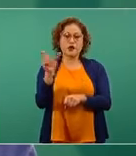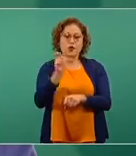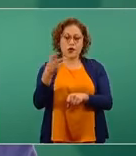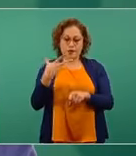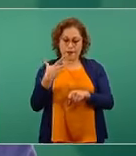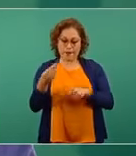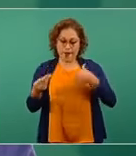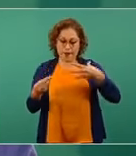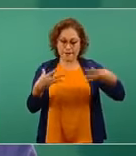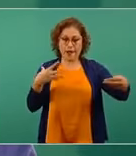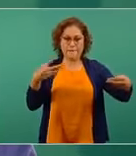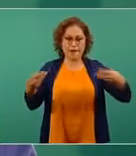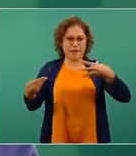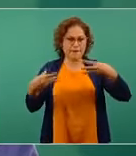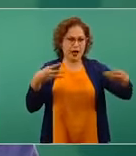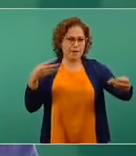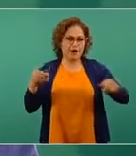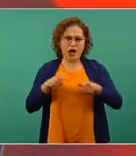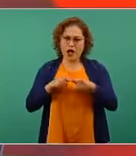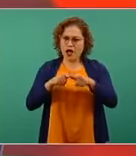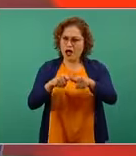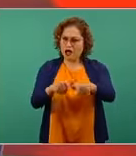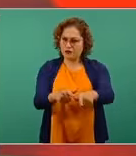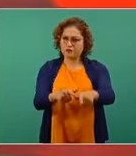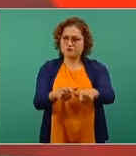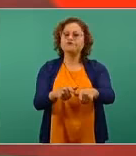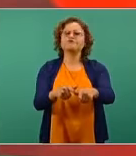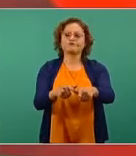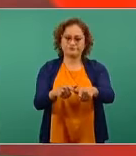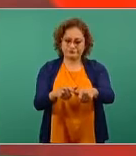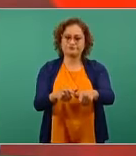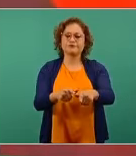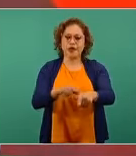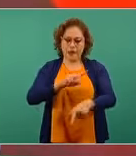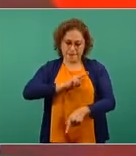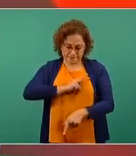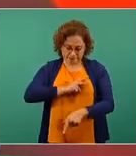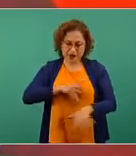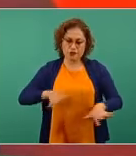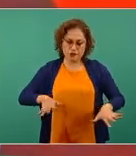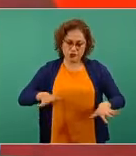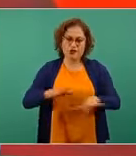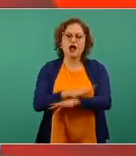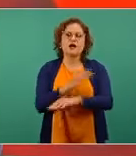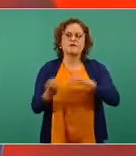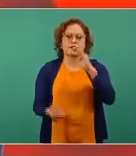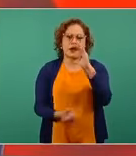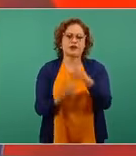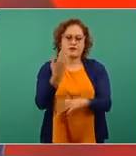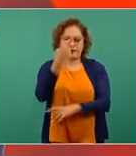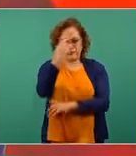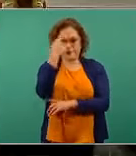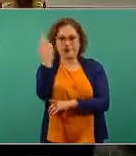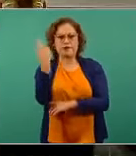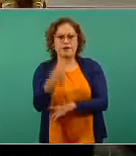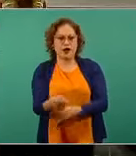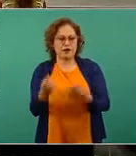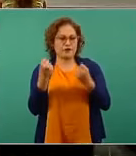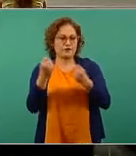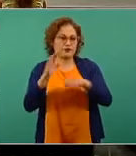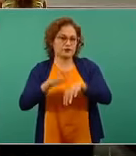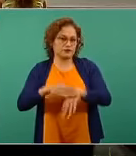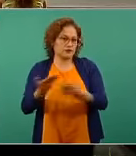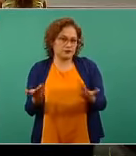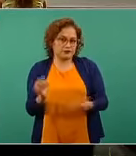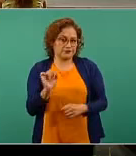aumenta la probabilidad de que se den las mutaciones necesarias para que aparezcan las variantes. Entonces, también